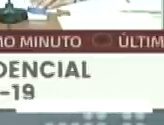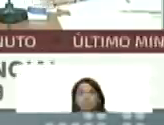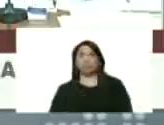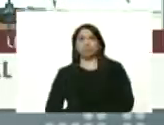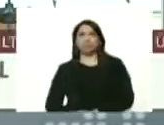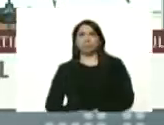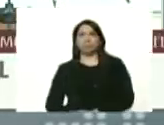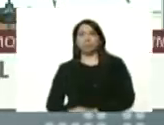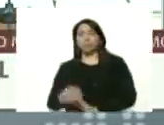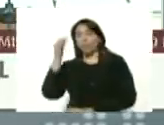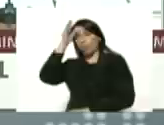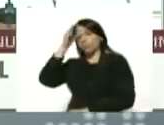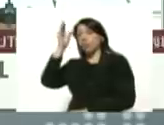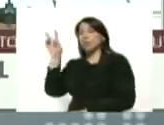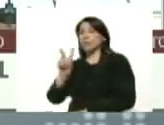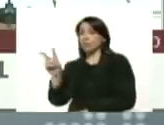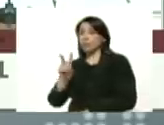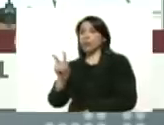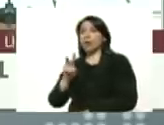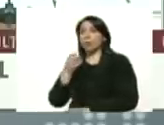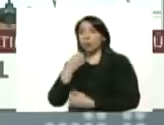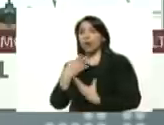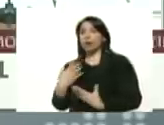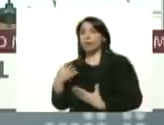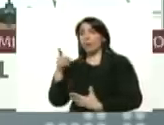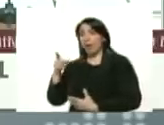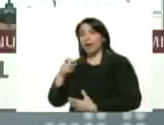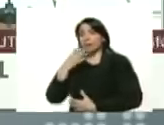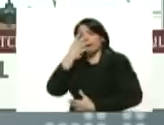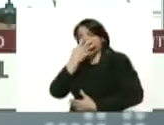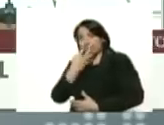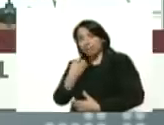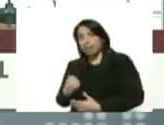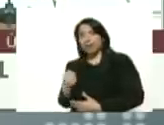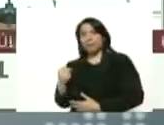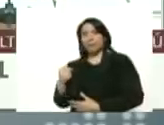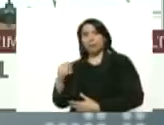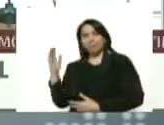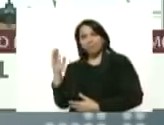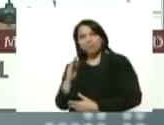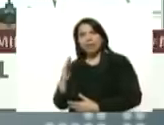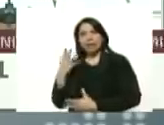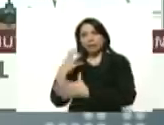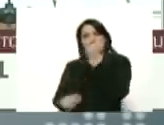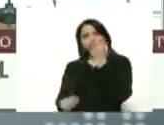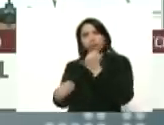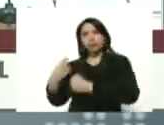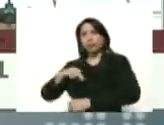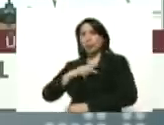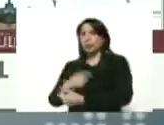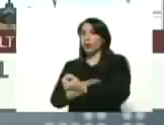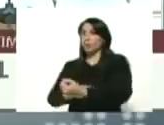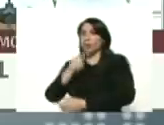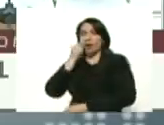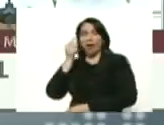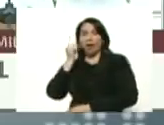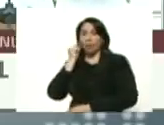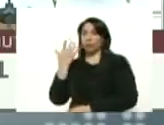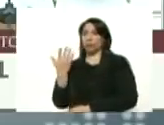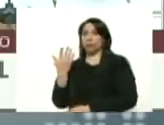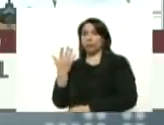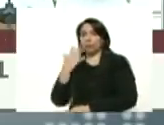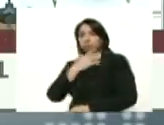de ese drama vienen huyendo nuestros hermanos y hermanas vienen huyendo del drama del